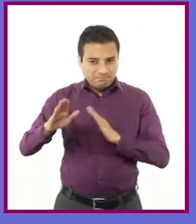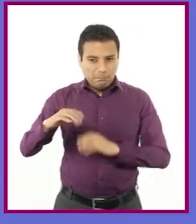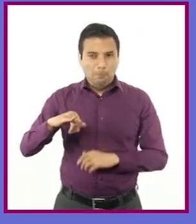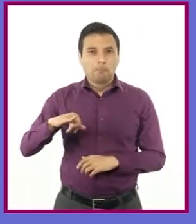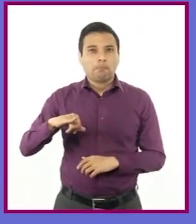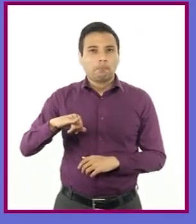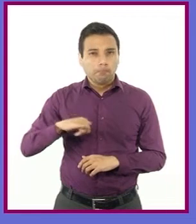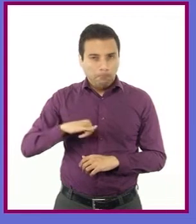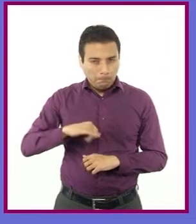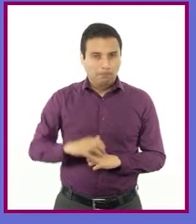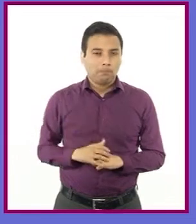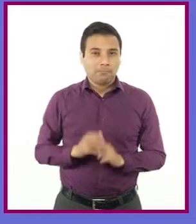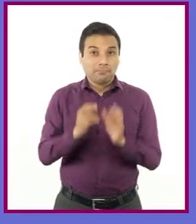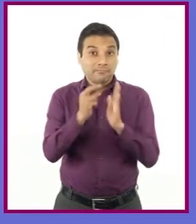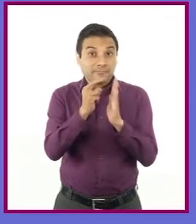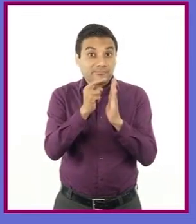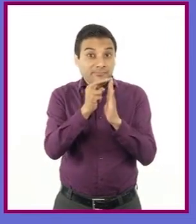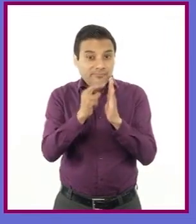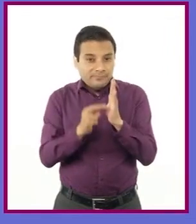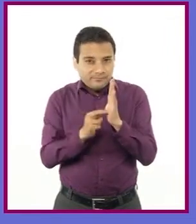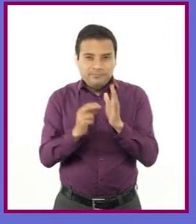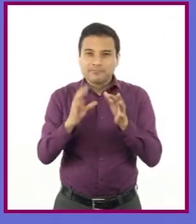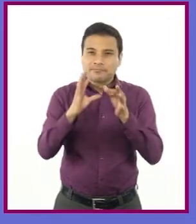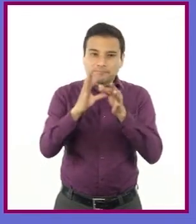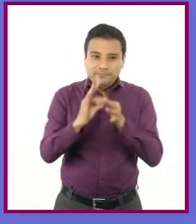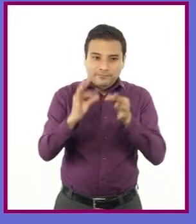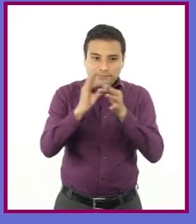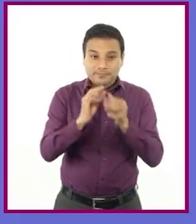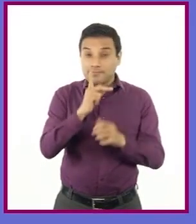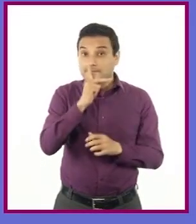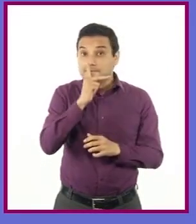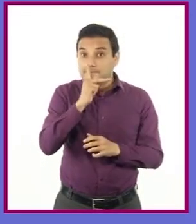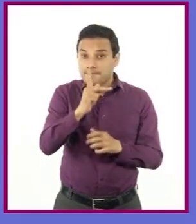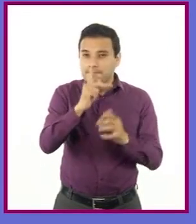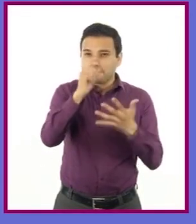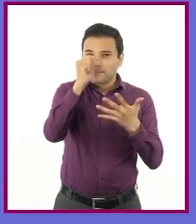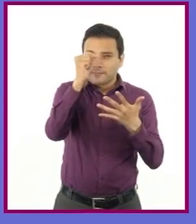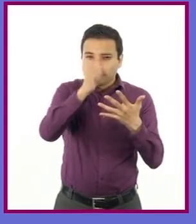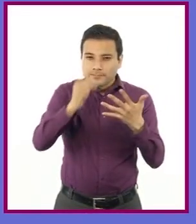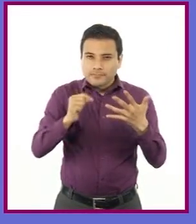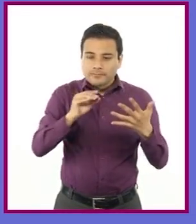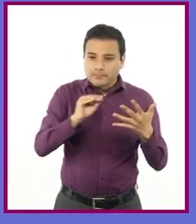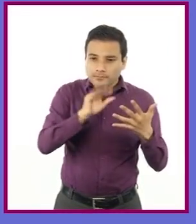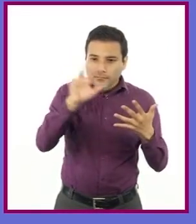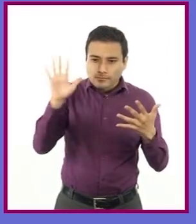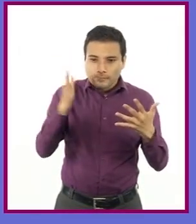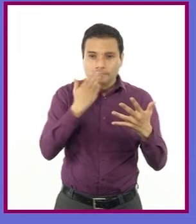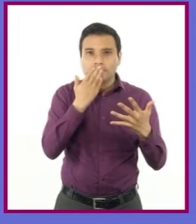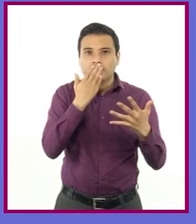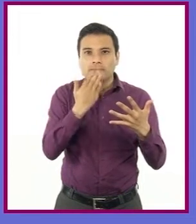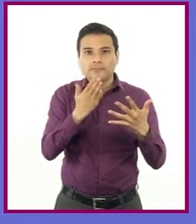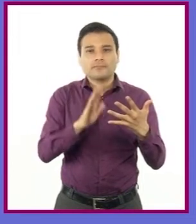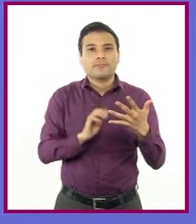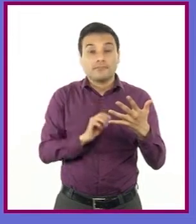gustó que en el reglamento se describe muy bien la terminología. Se entiende perfectamente. Sí, además incluye